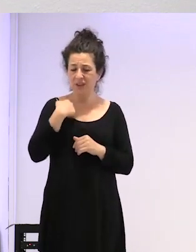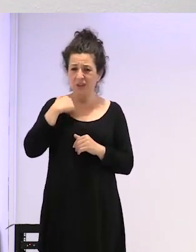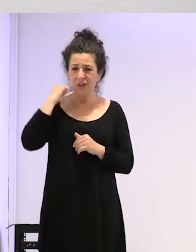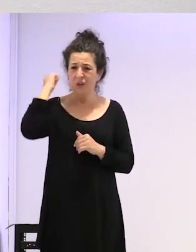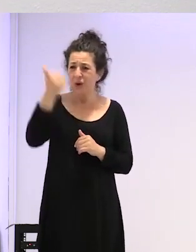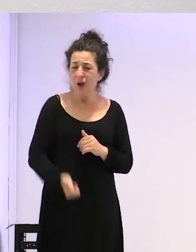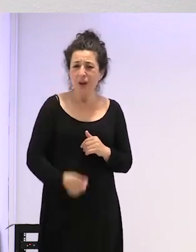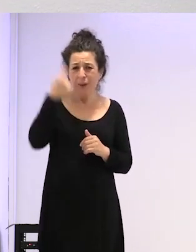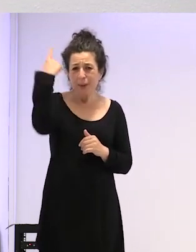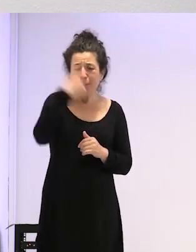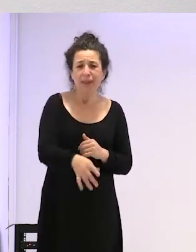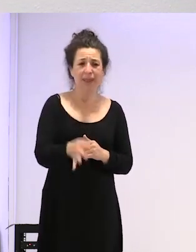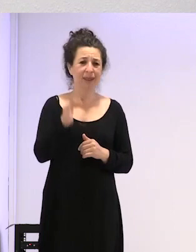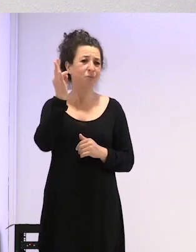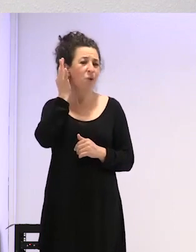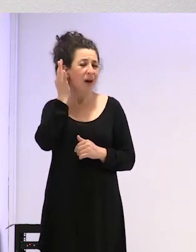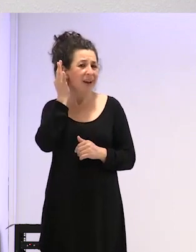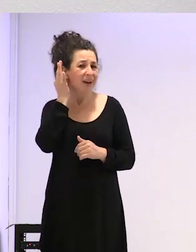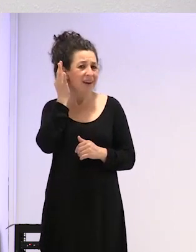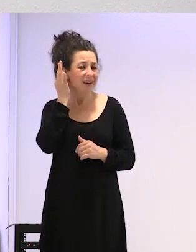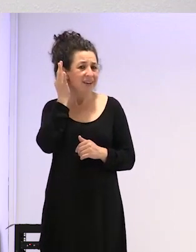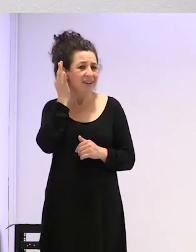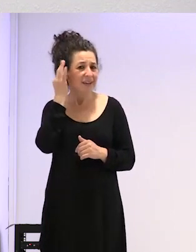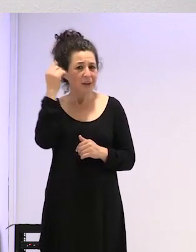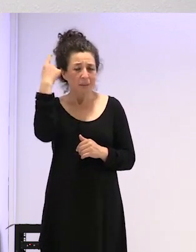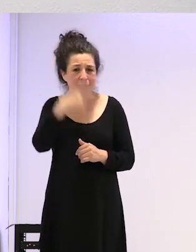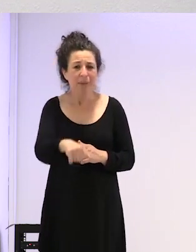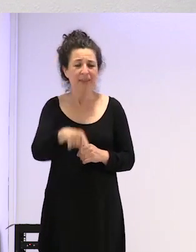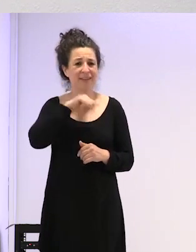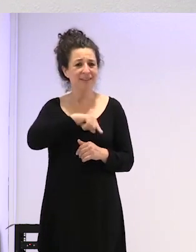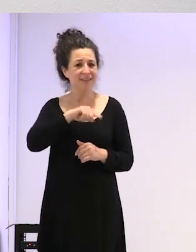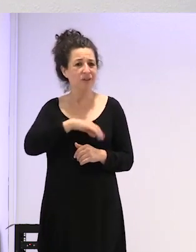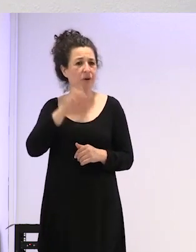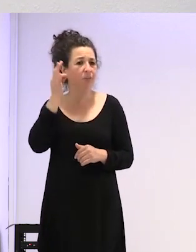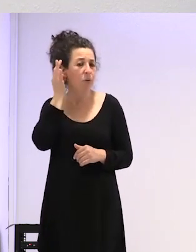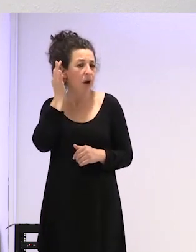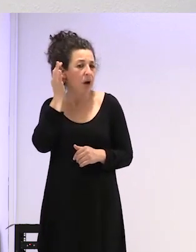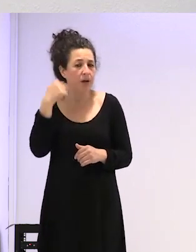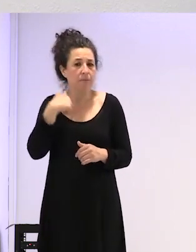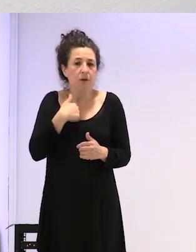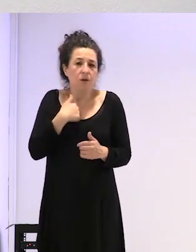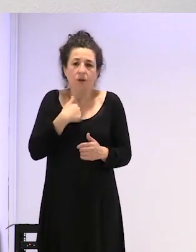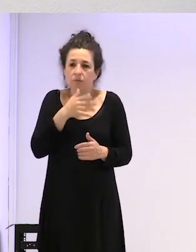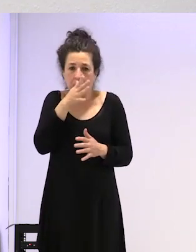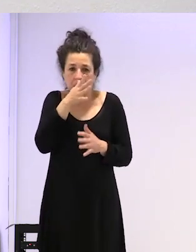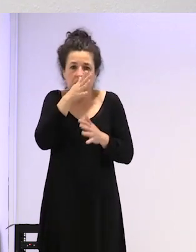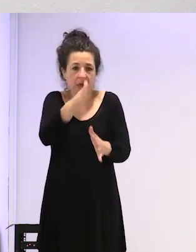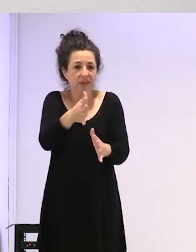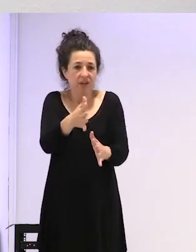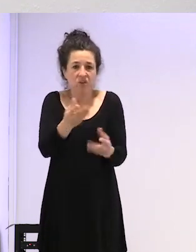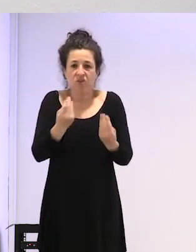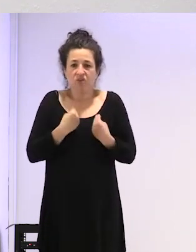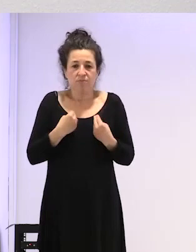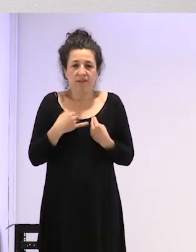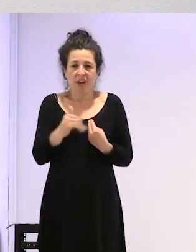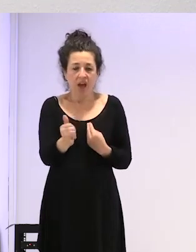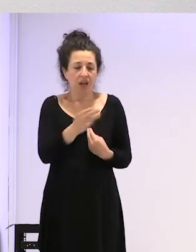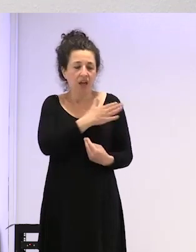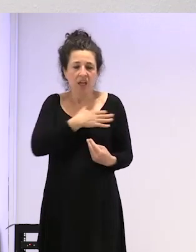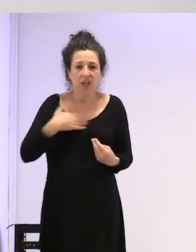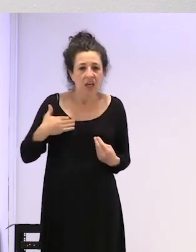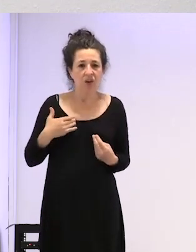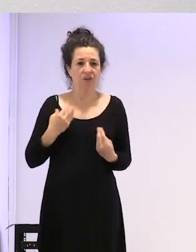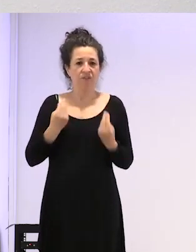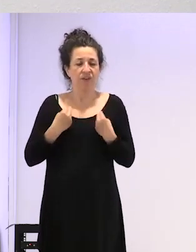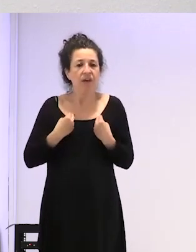y siempre me he sentido mujer entonces, yo tengo un papel que eran mil años de vida y estos diez años los voy a vivir como